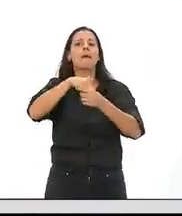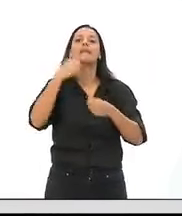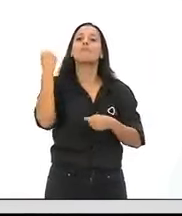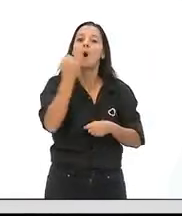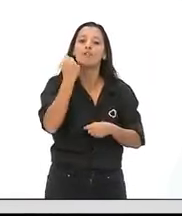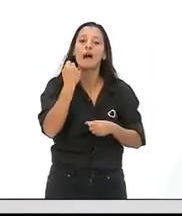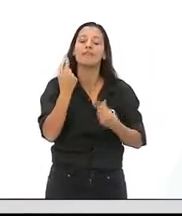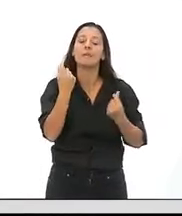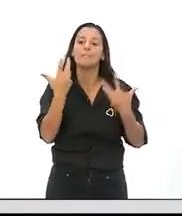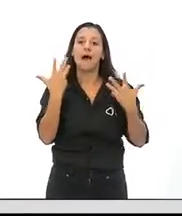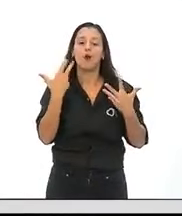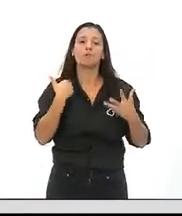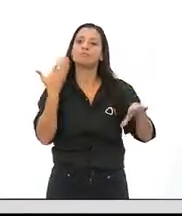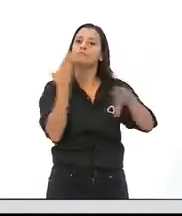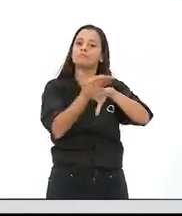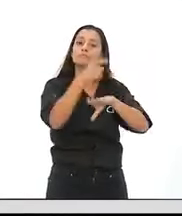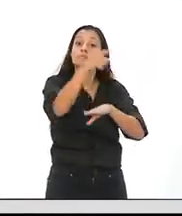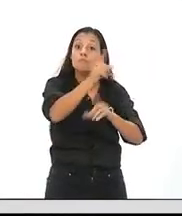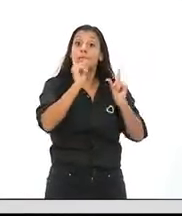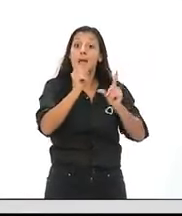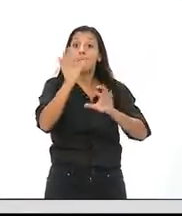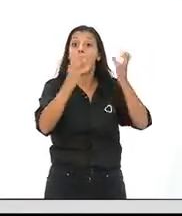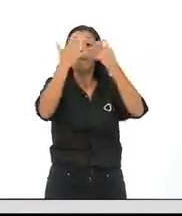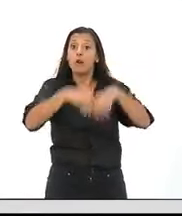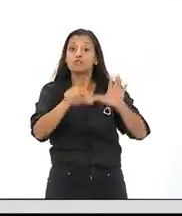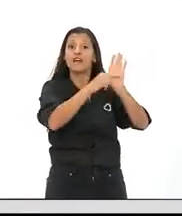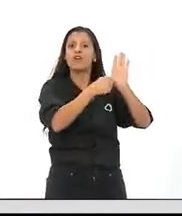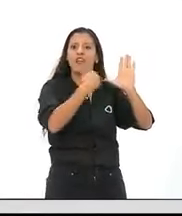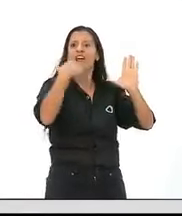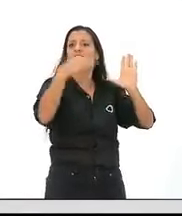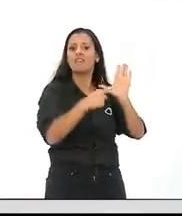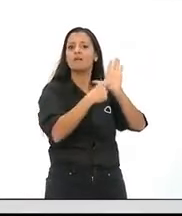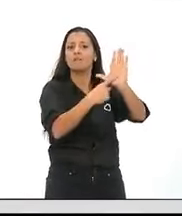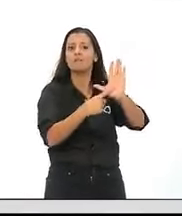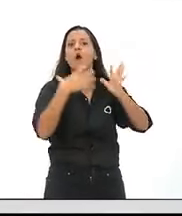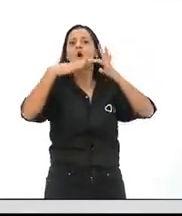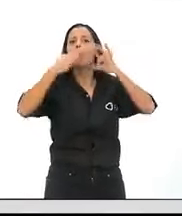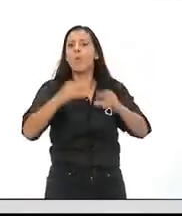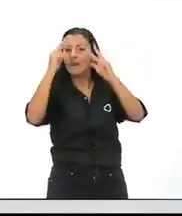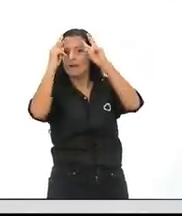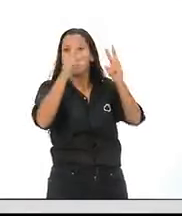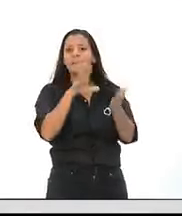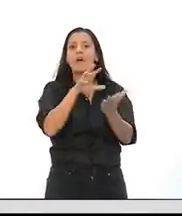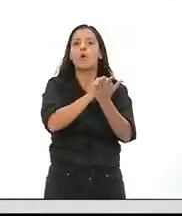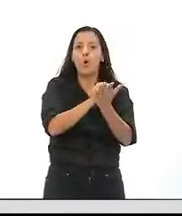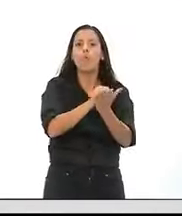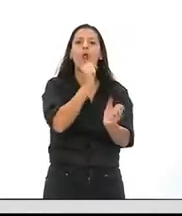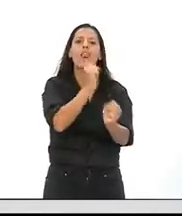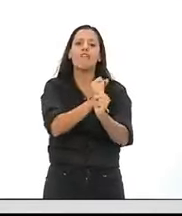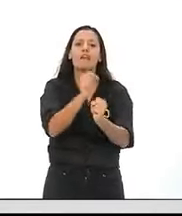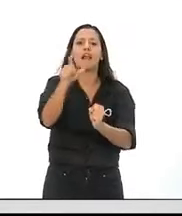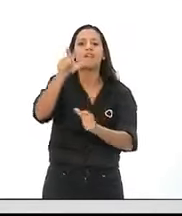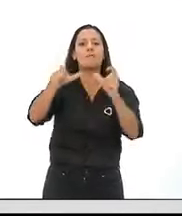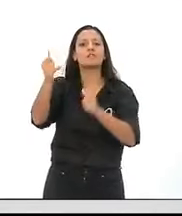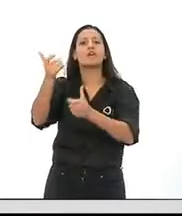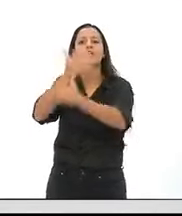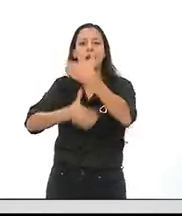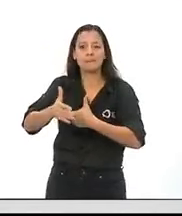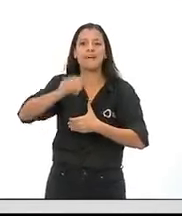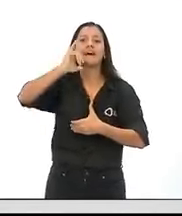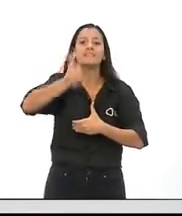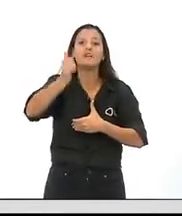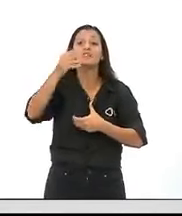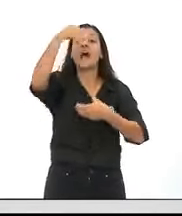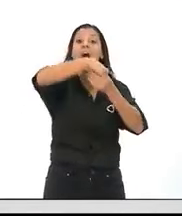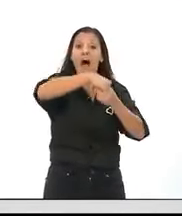Tenemos que pedir que en este proyecto de ley se contemple el cupo de personas con discapacidad para los